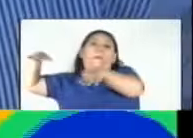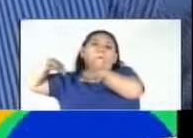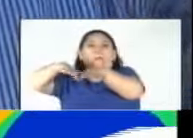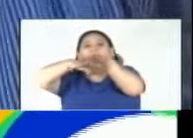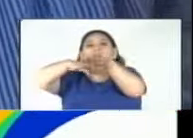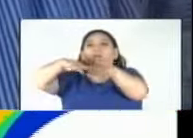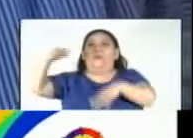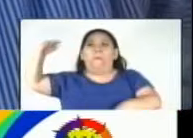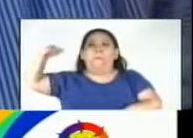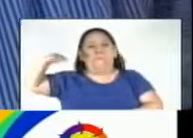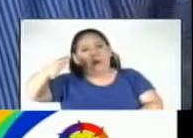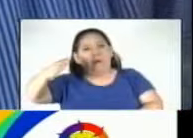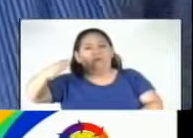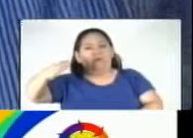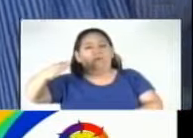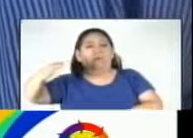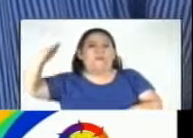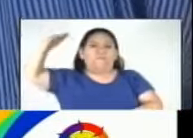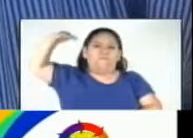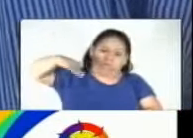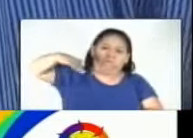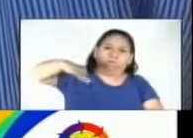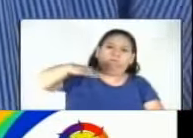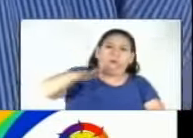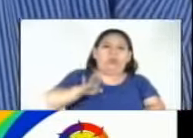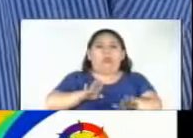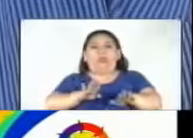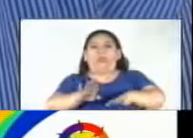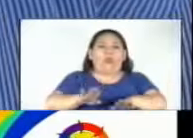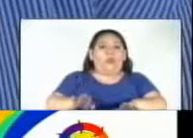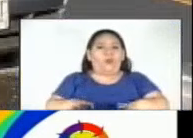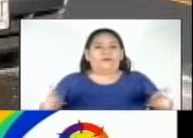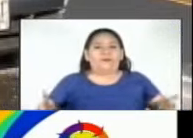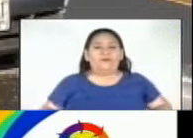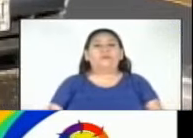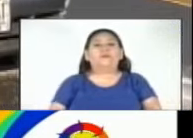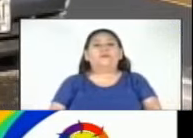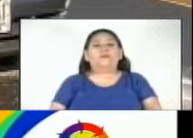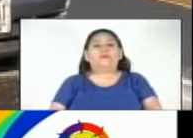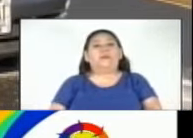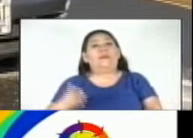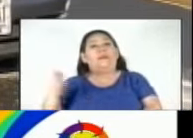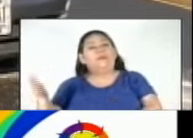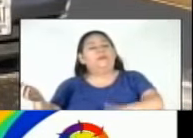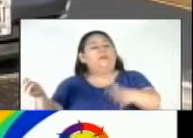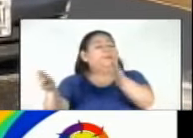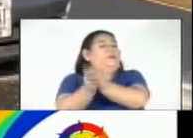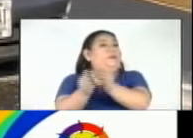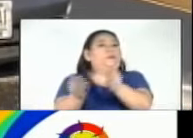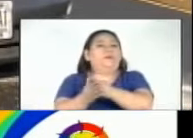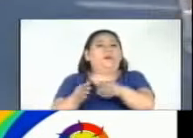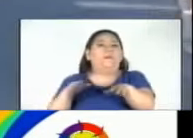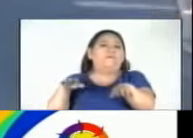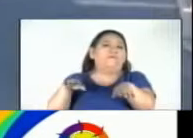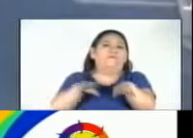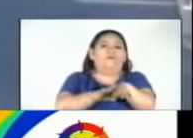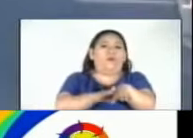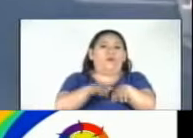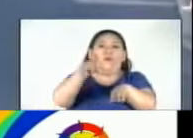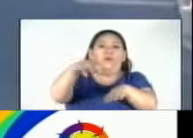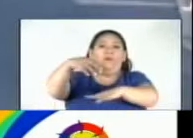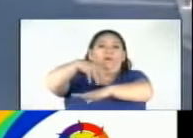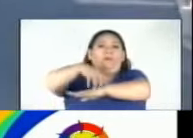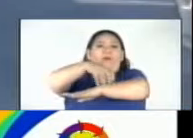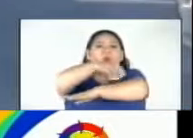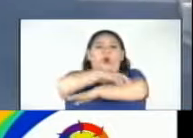señorita previo y ella venía sin frenos cuando ella impactó acá. Debido al múltiple choque, los carriles del